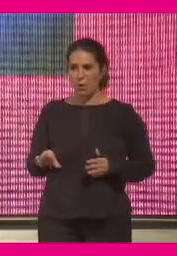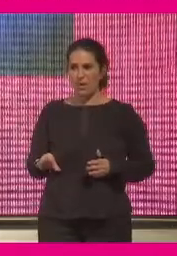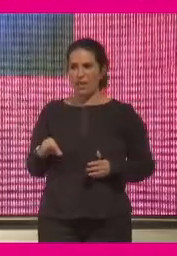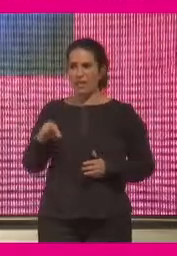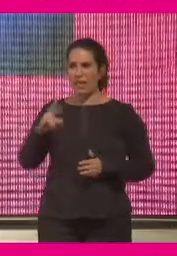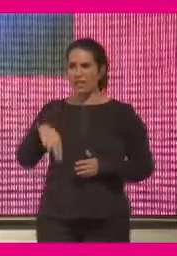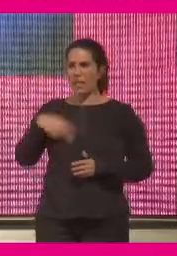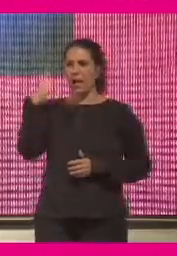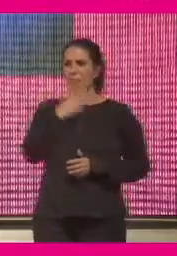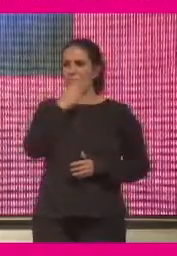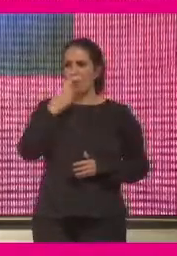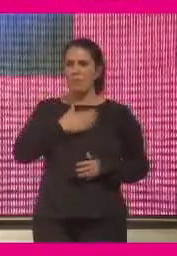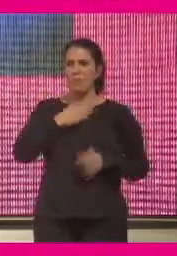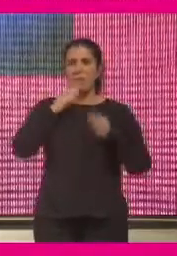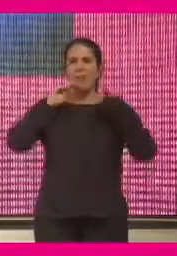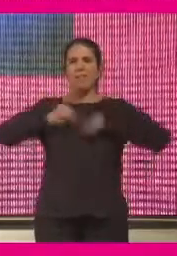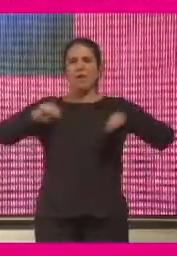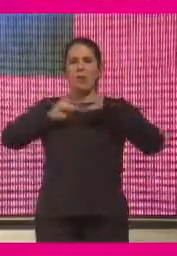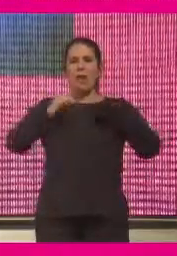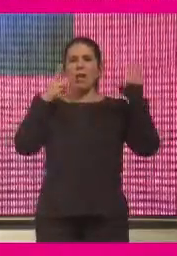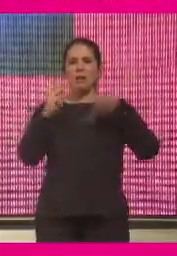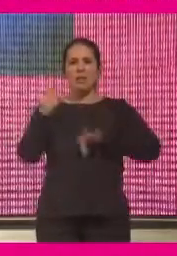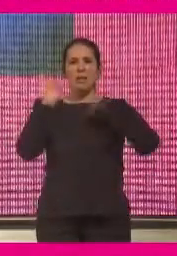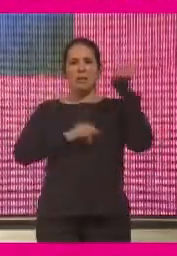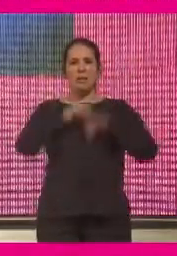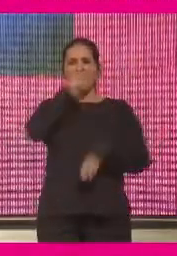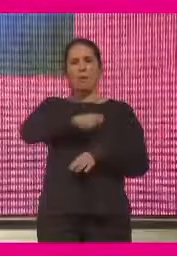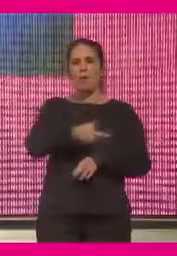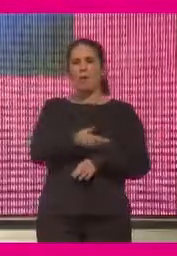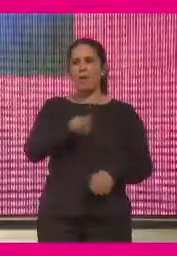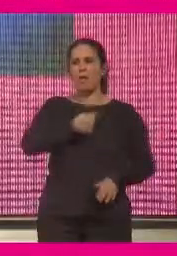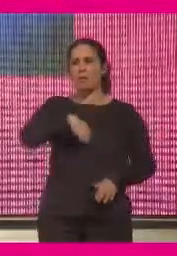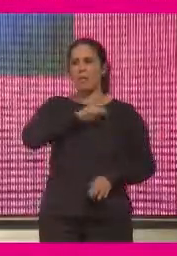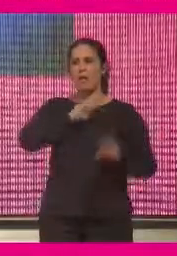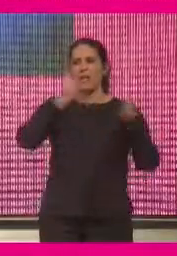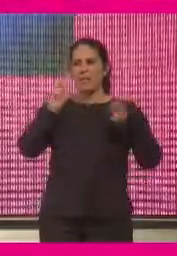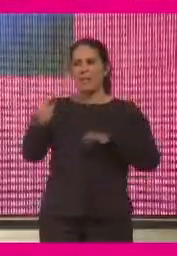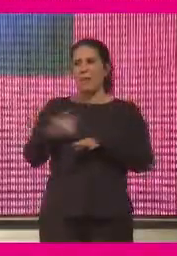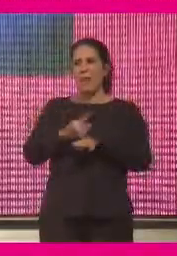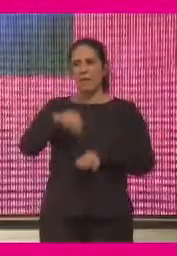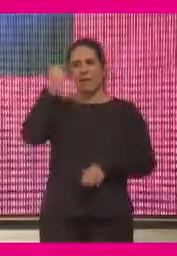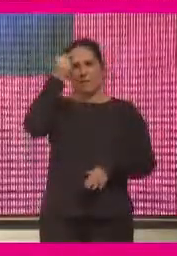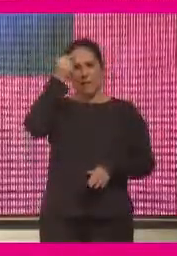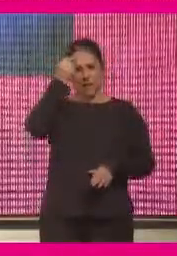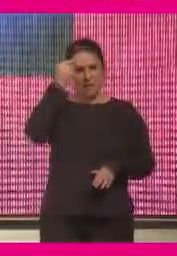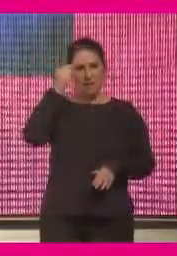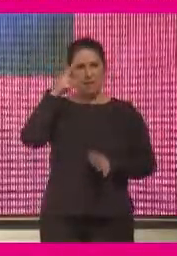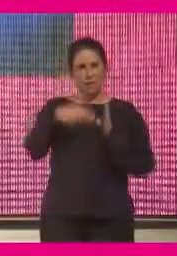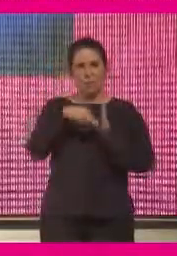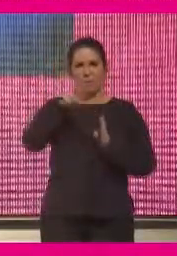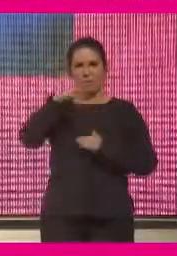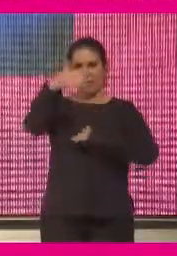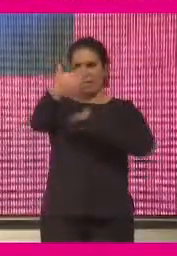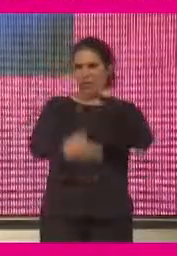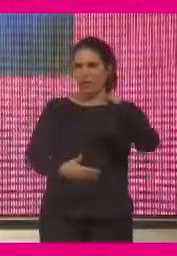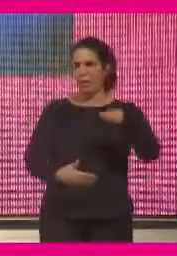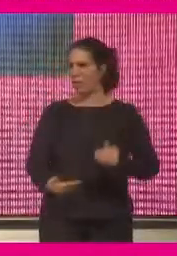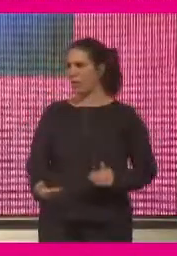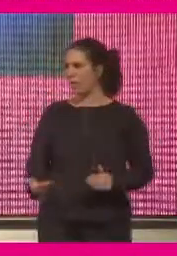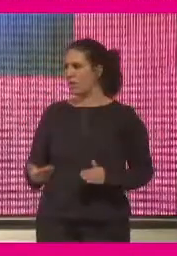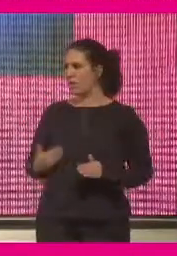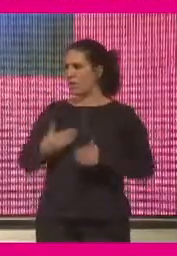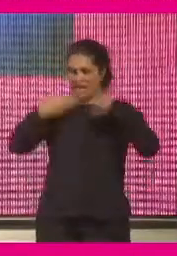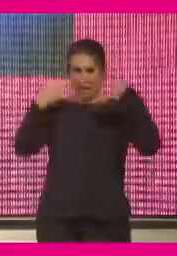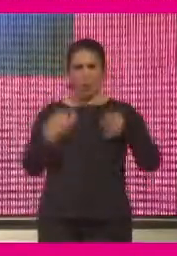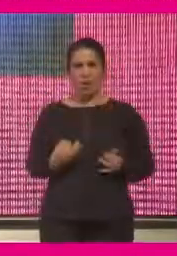nos comprometemos a formar al 80% de la población española en habilidades digitales en 2025, asegurando que el 50%